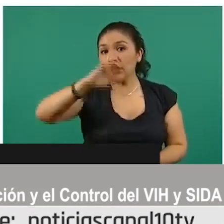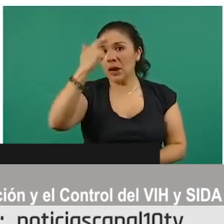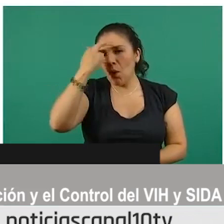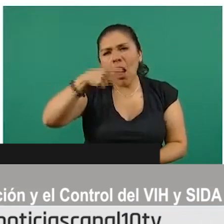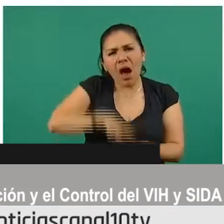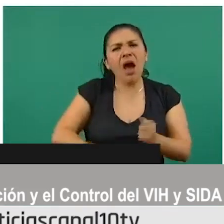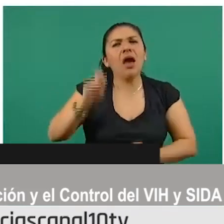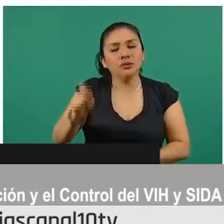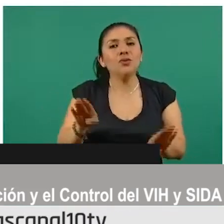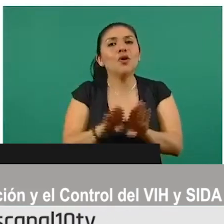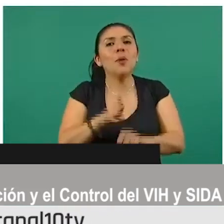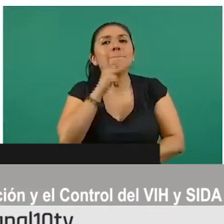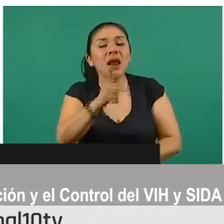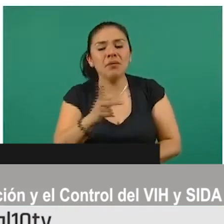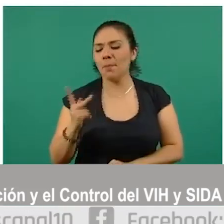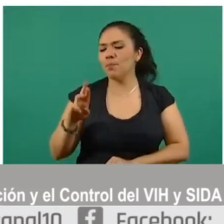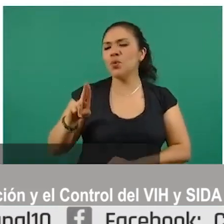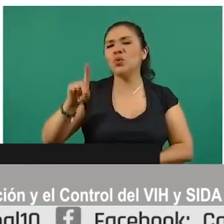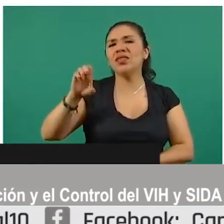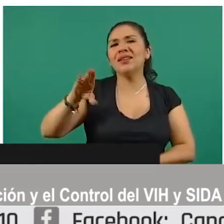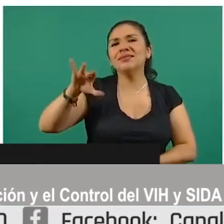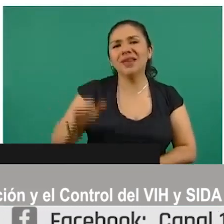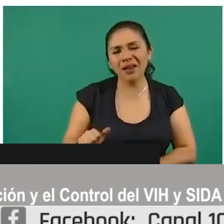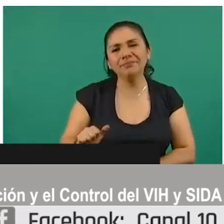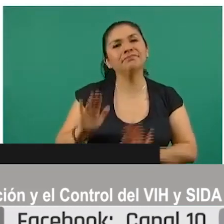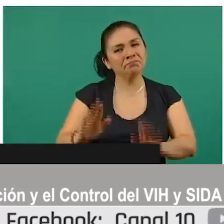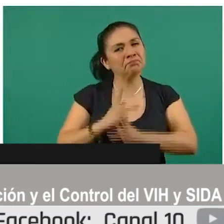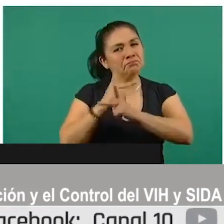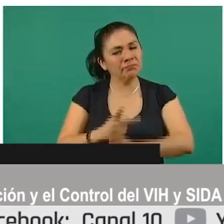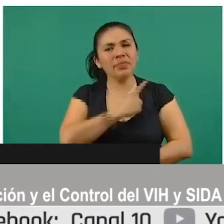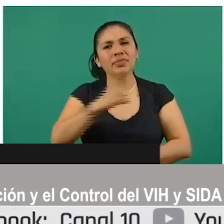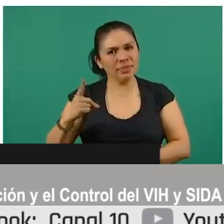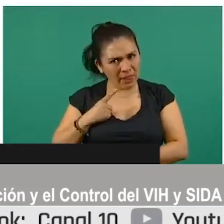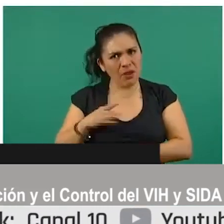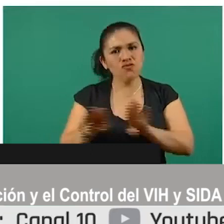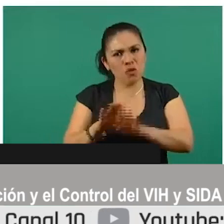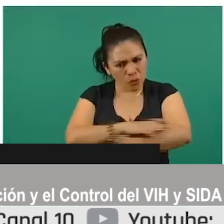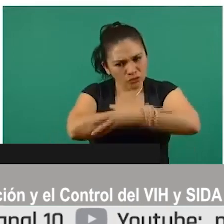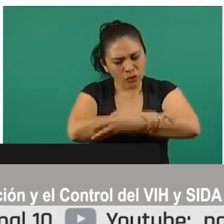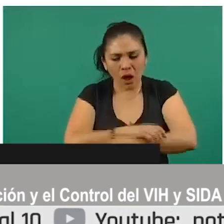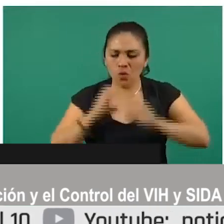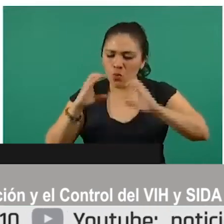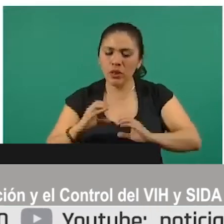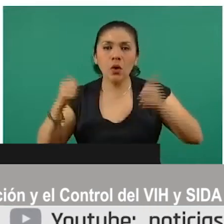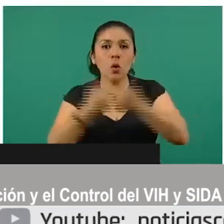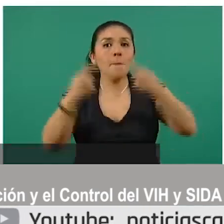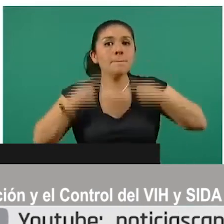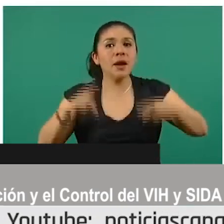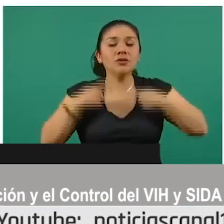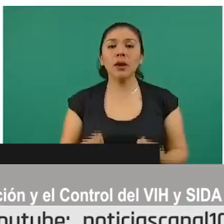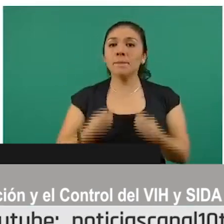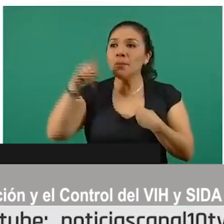nos habla de esta palabra, prudencia. Hay que empezar a ser solidarios con la salud de las personas que viven en